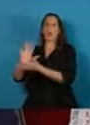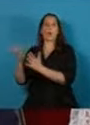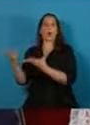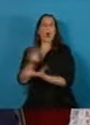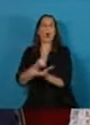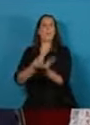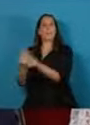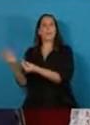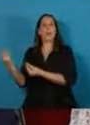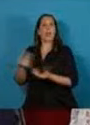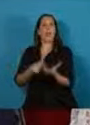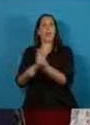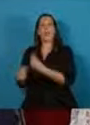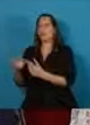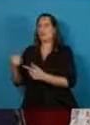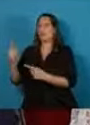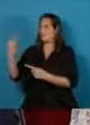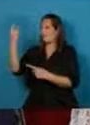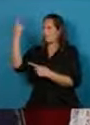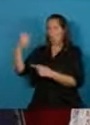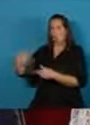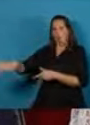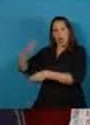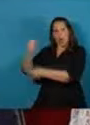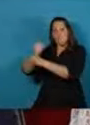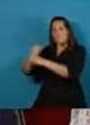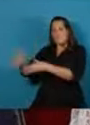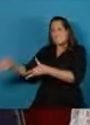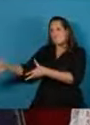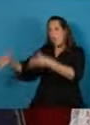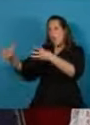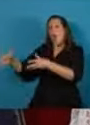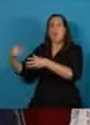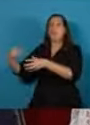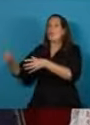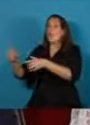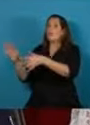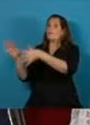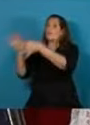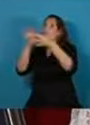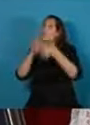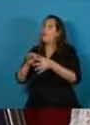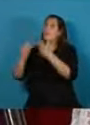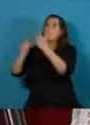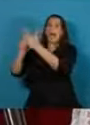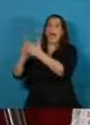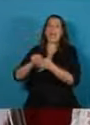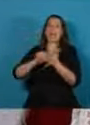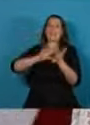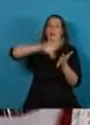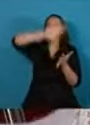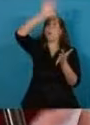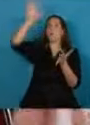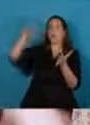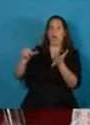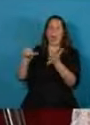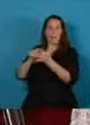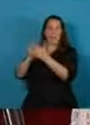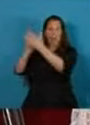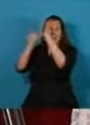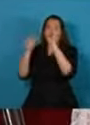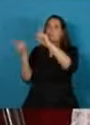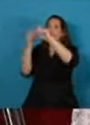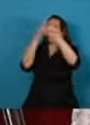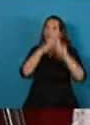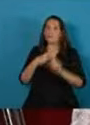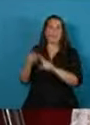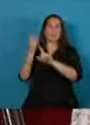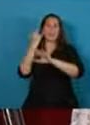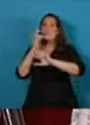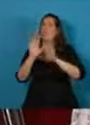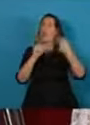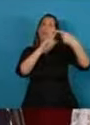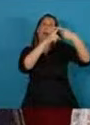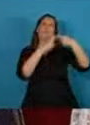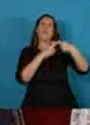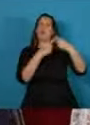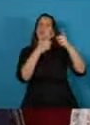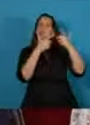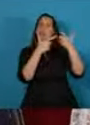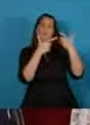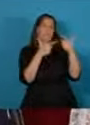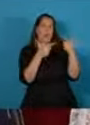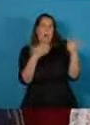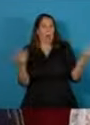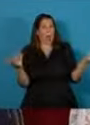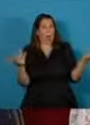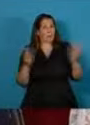articulando principalmente con los países de la región con quienes ya no tenemos hipótesis de conflicto estamos